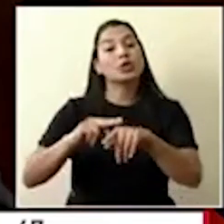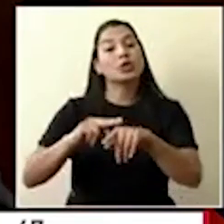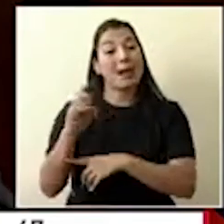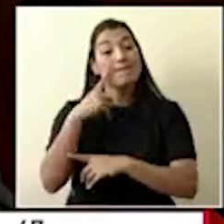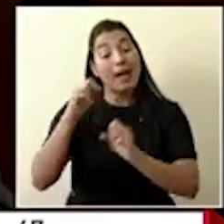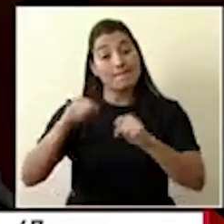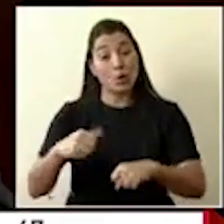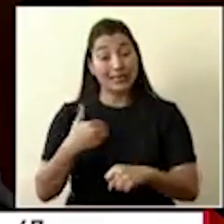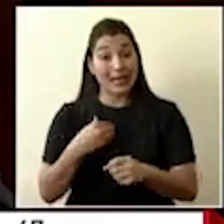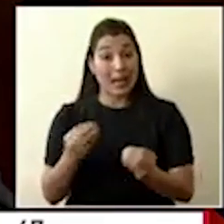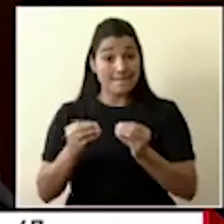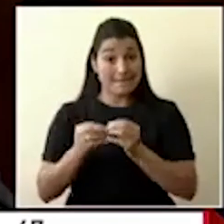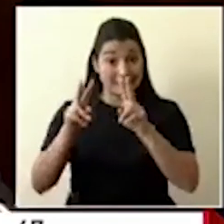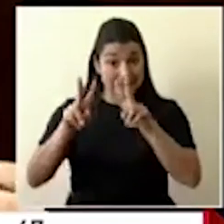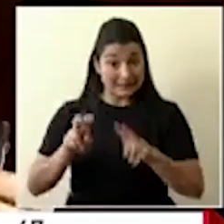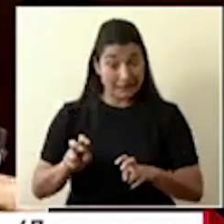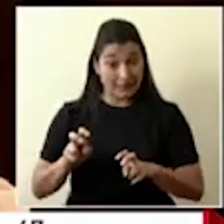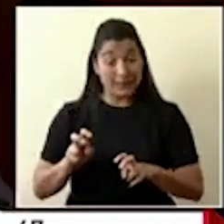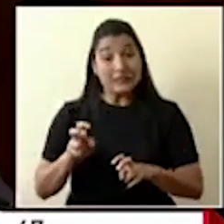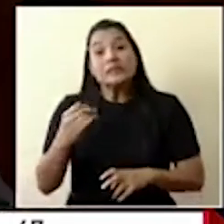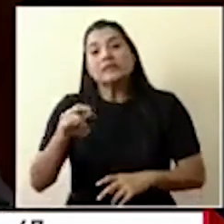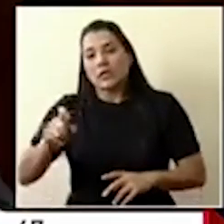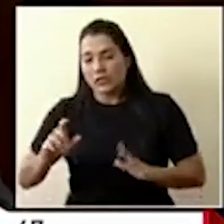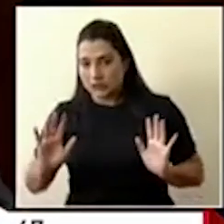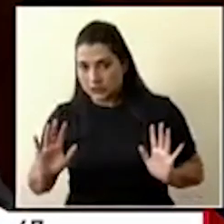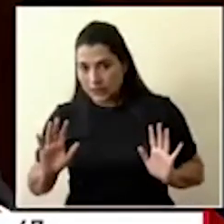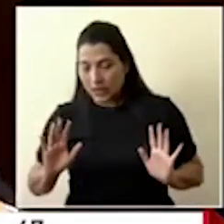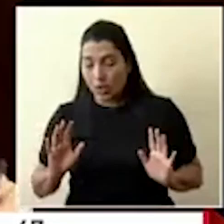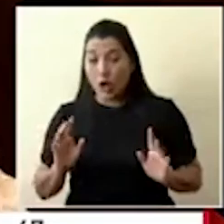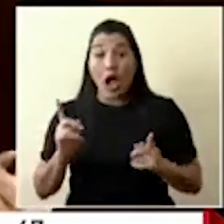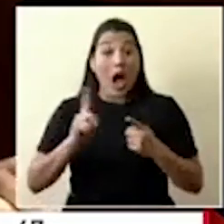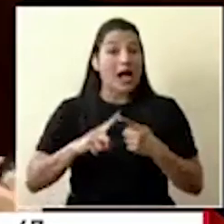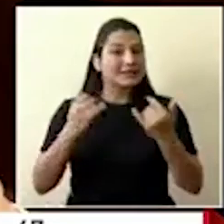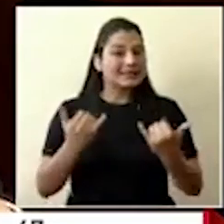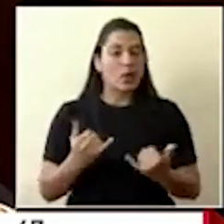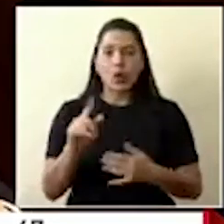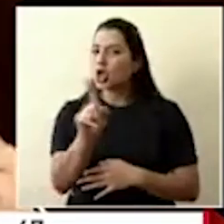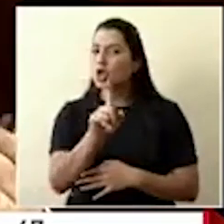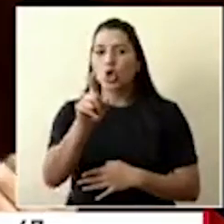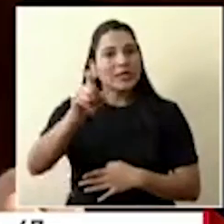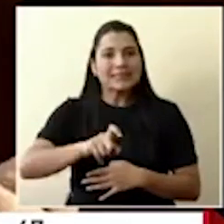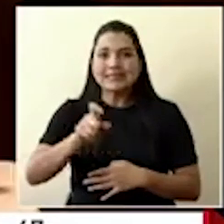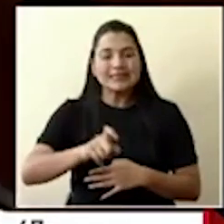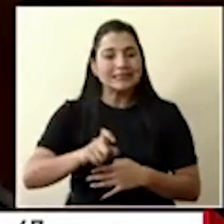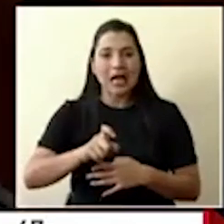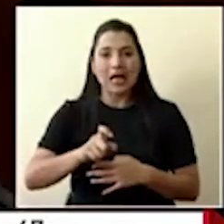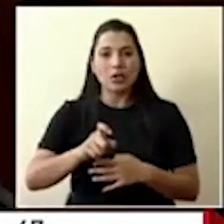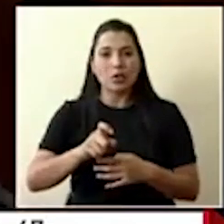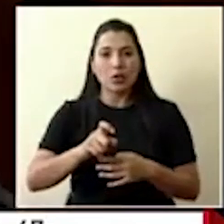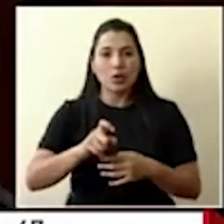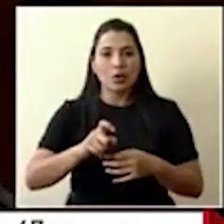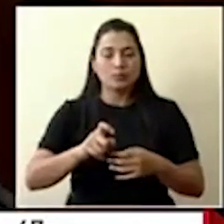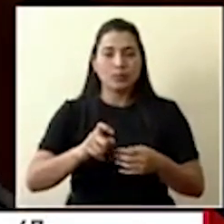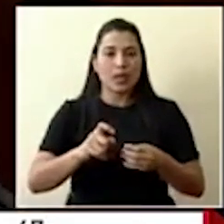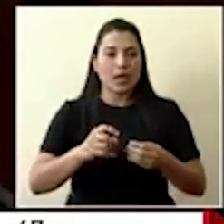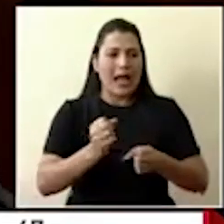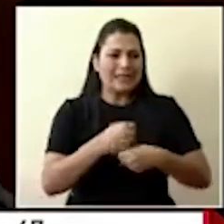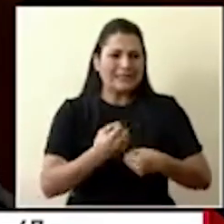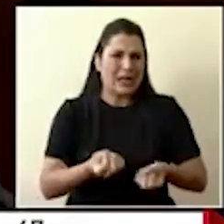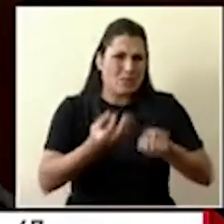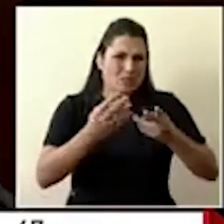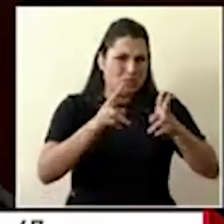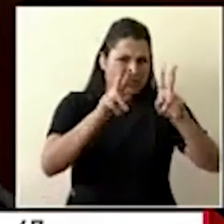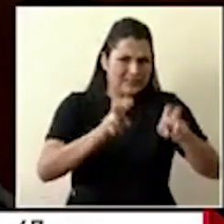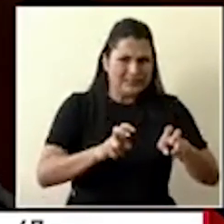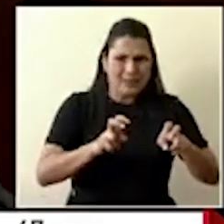disponibles y poder abarcar en caso necesario, porque por el momento no hemos tenido una demanda de pruebas, de procesamiento que supere la